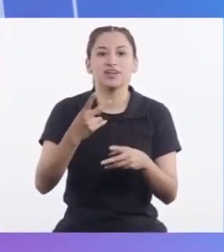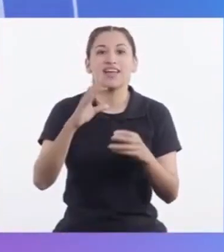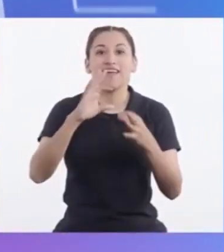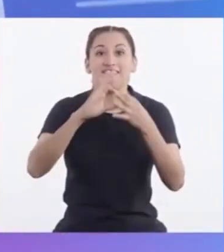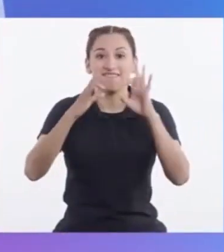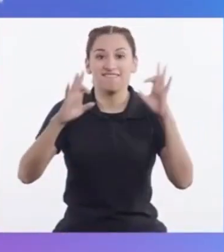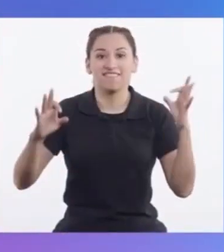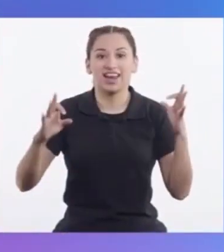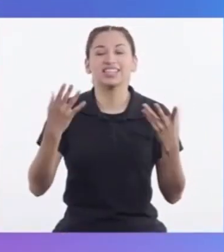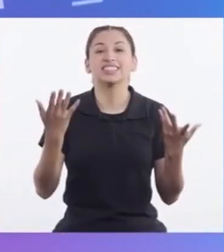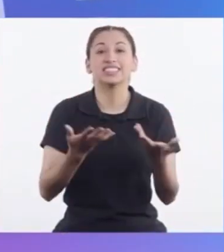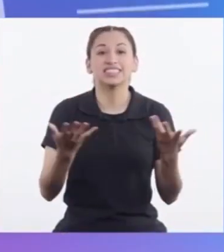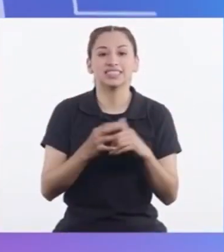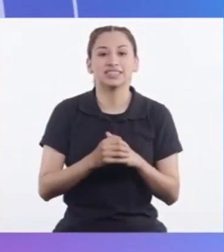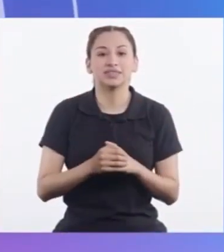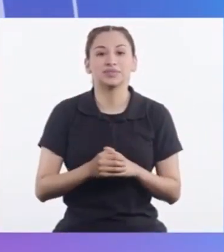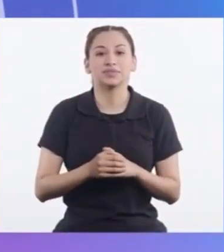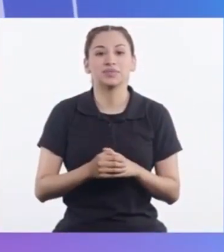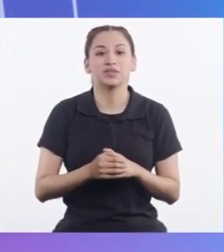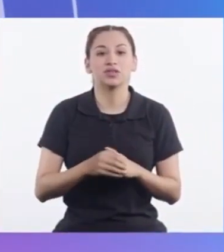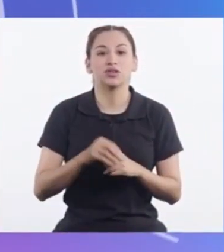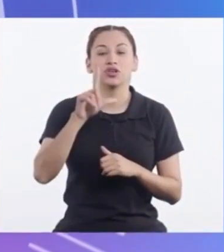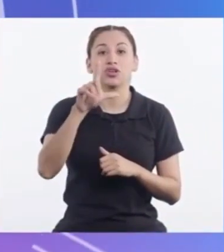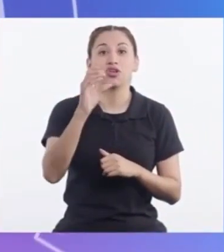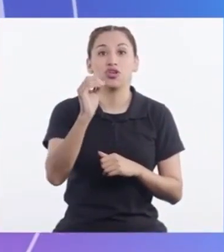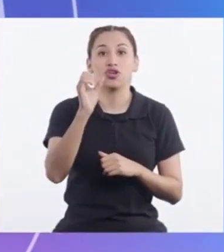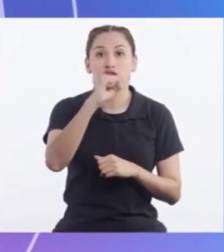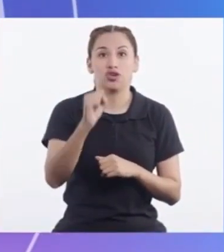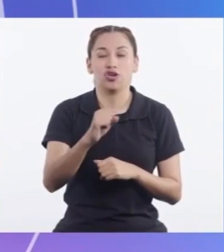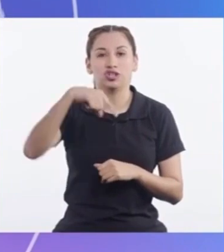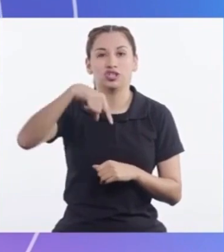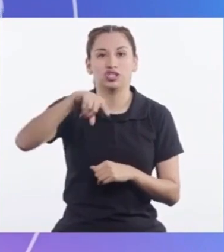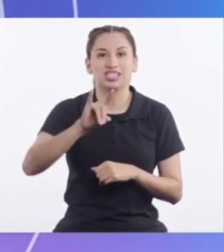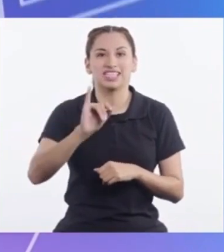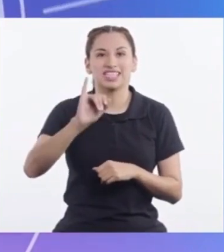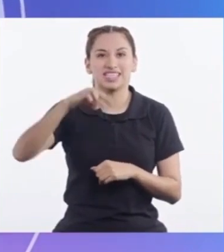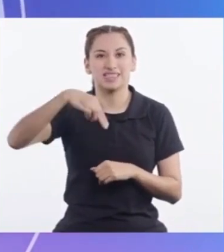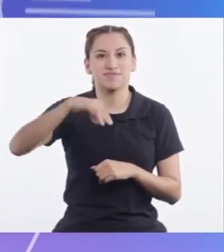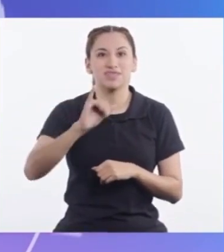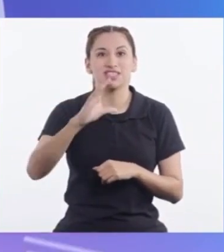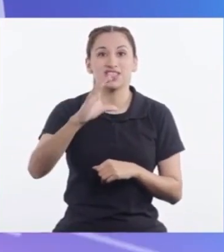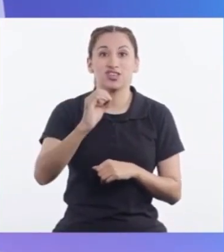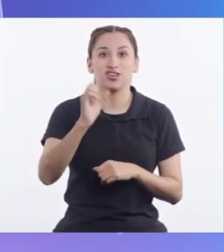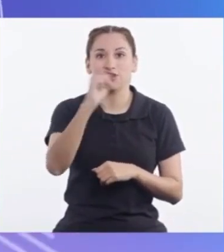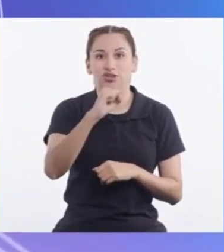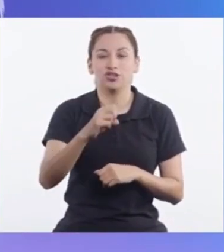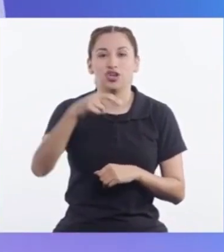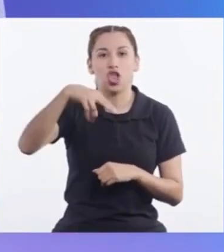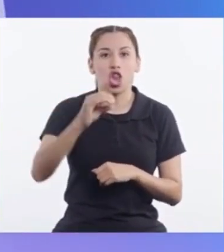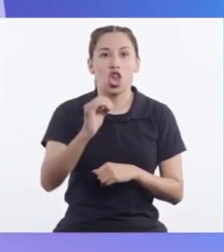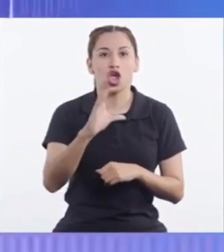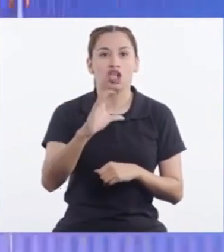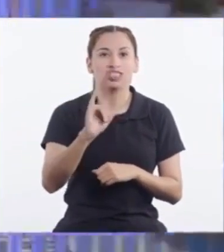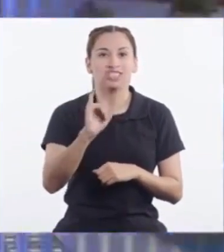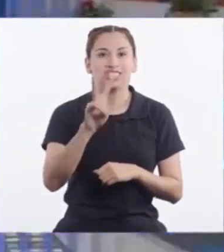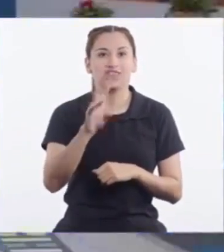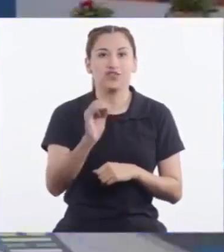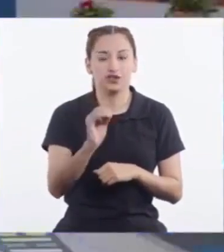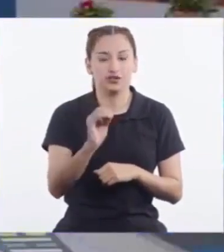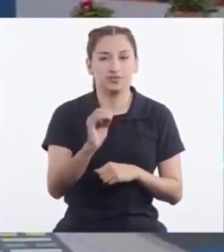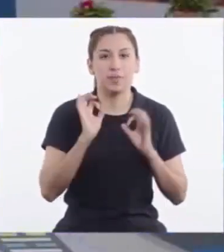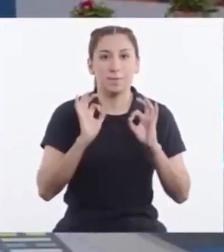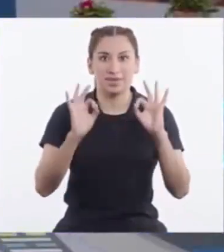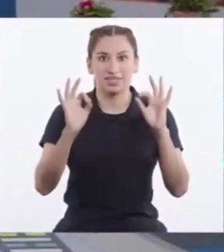La frase faltante Es Los químicos Nocivos Eso significa